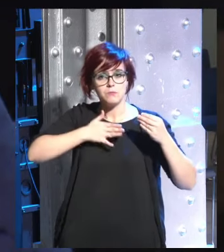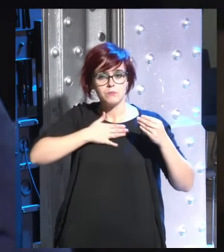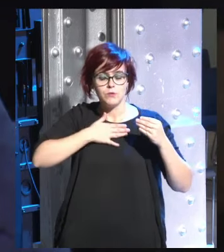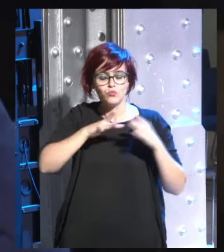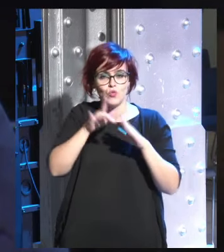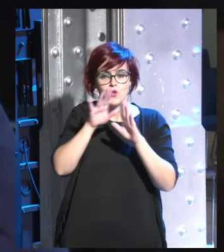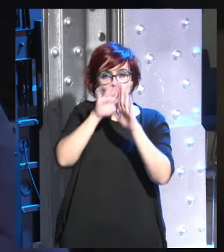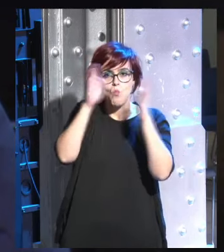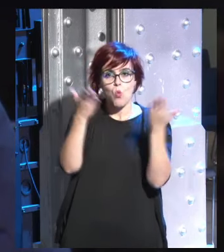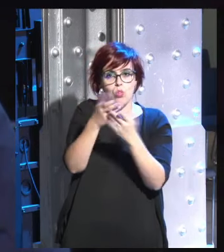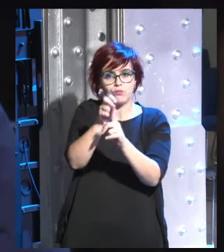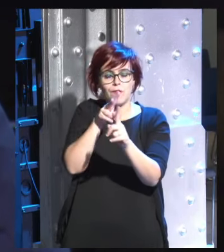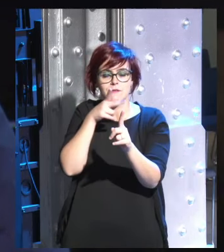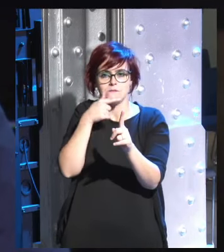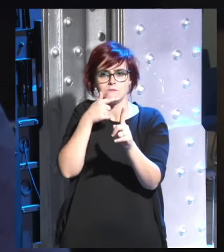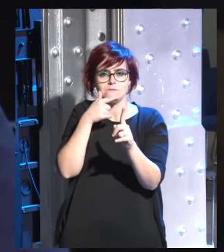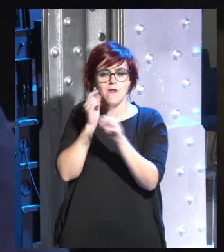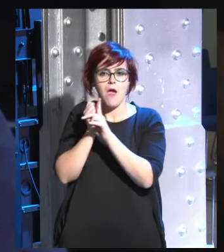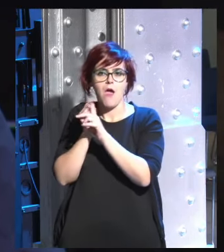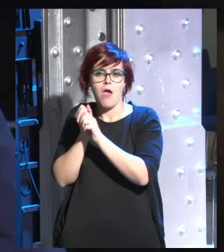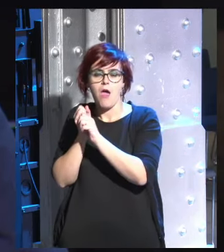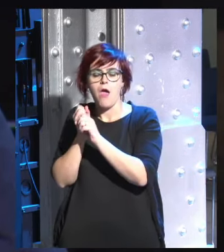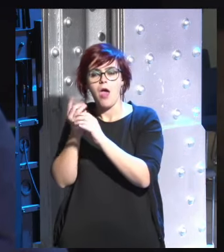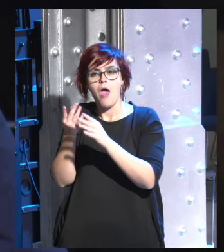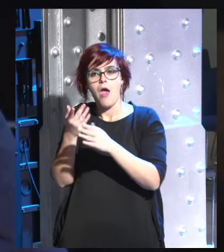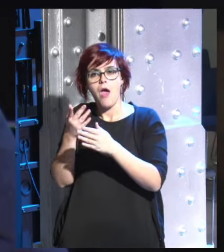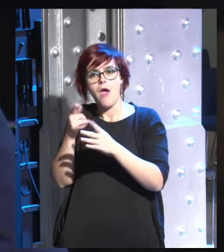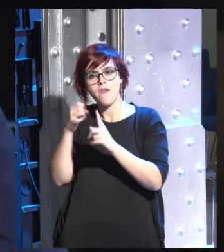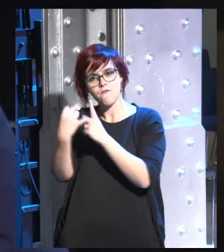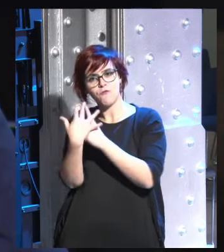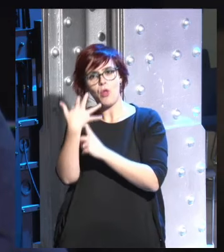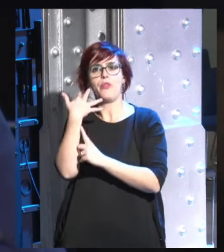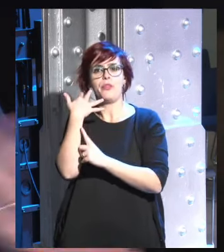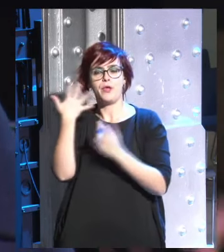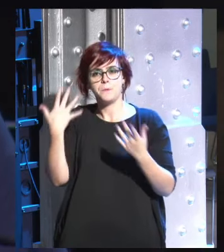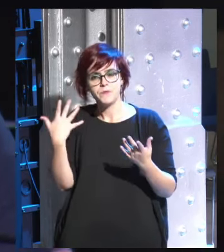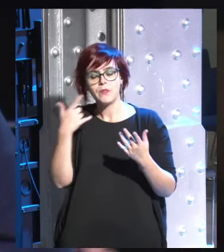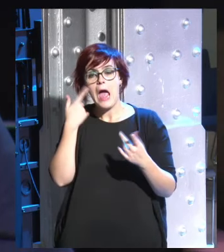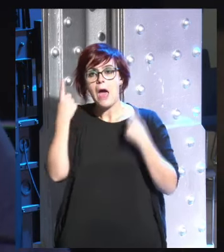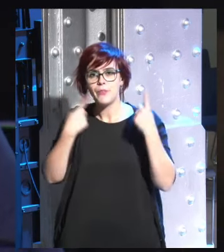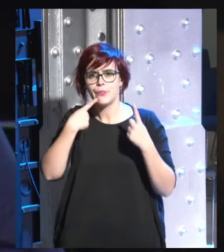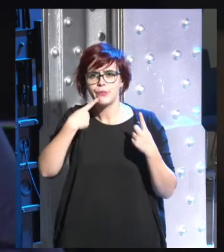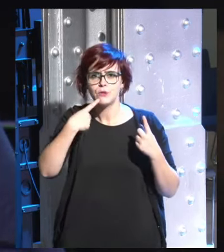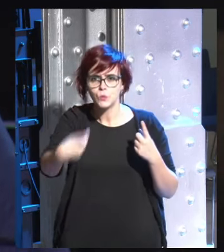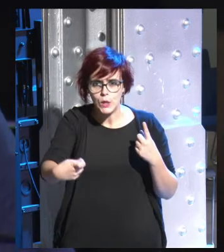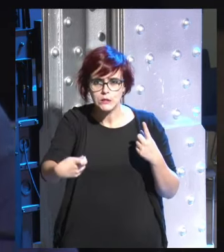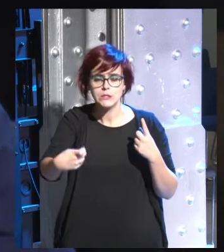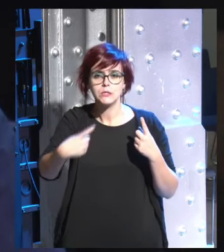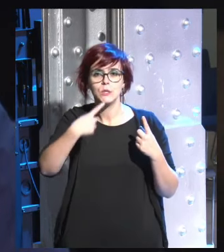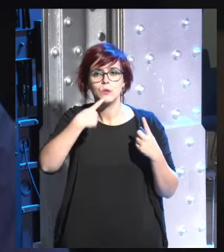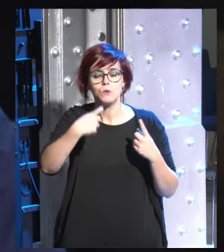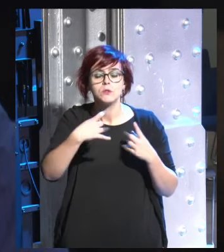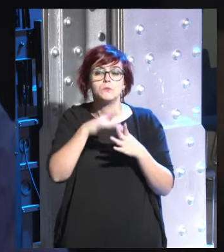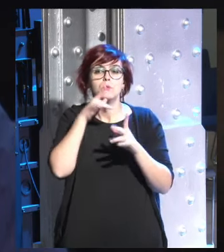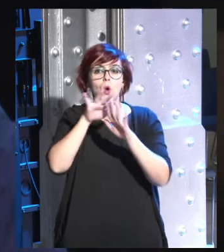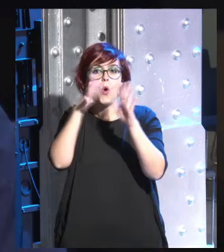tenemos del mundo y a veces se convierte en algo muy difícil el poder ver el